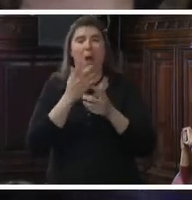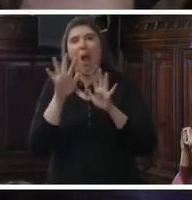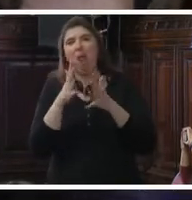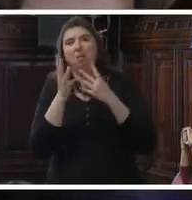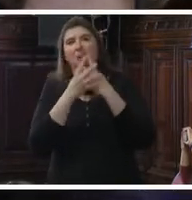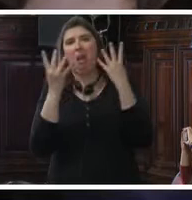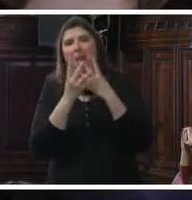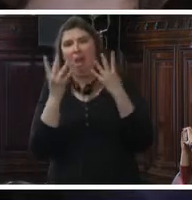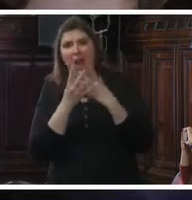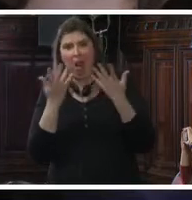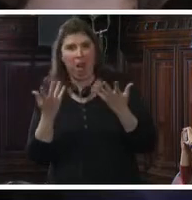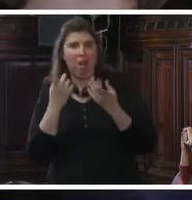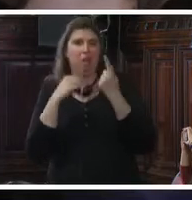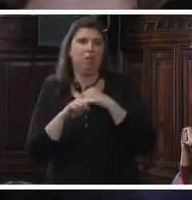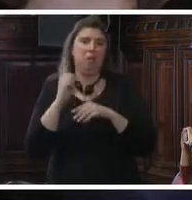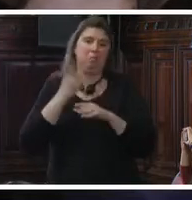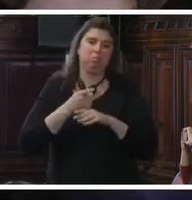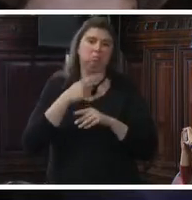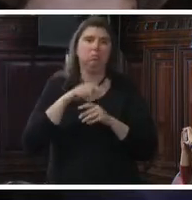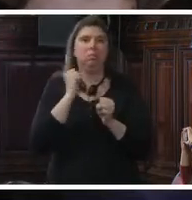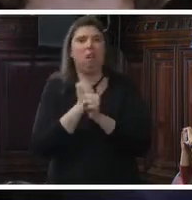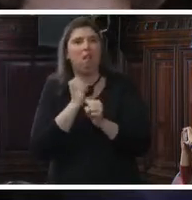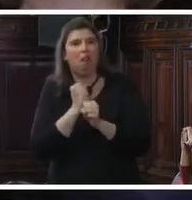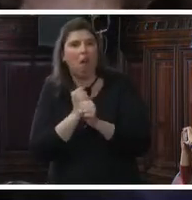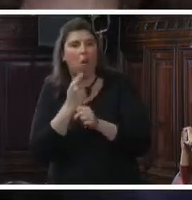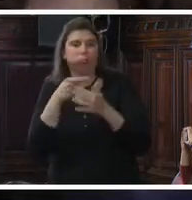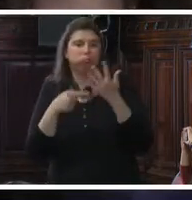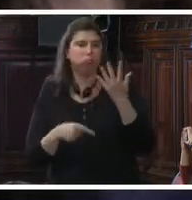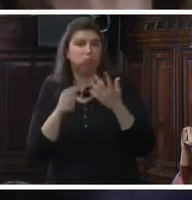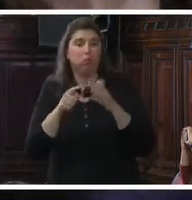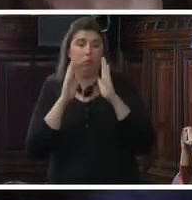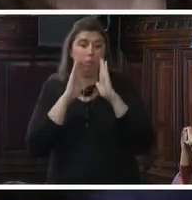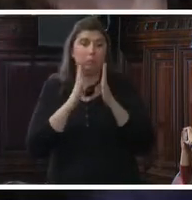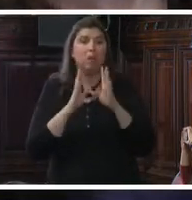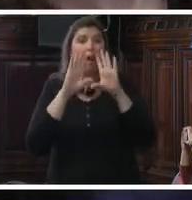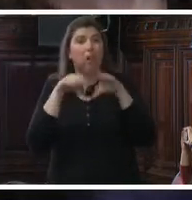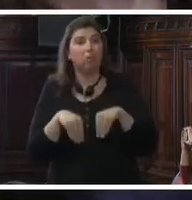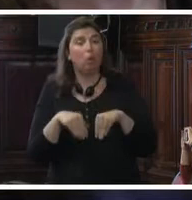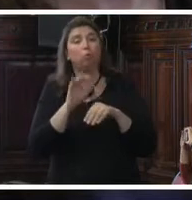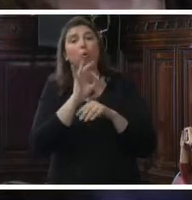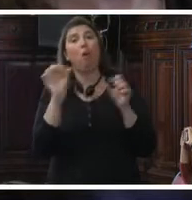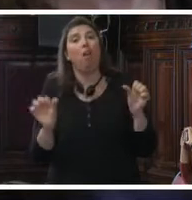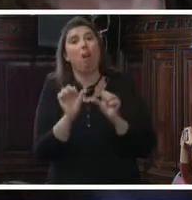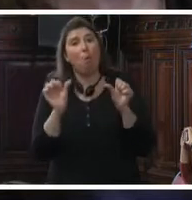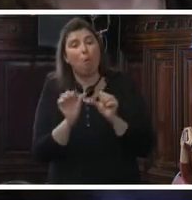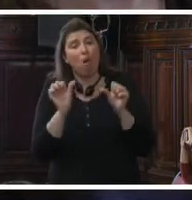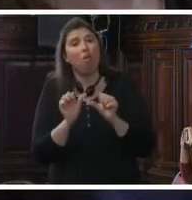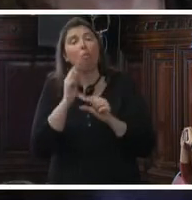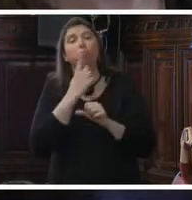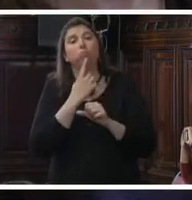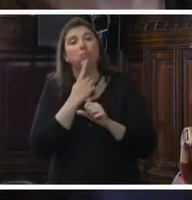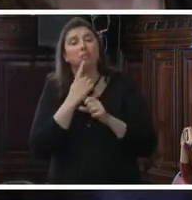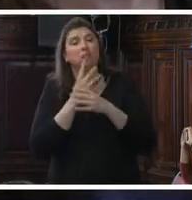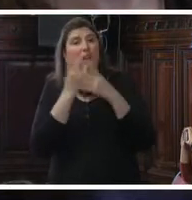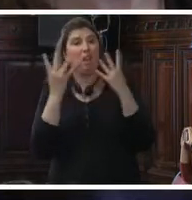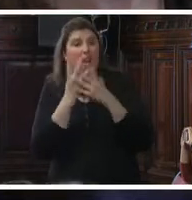cuando no es así, diseñando políticas para uno solo bajo la pretensión de abarcarles a todos o elaborando políticas generales de protección